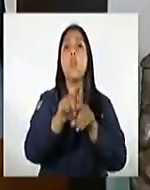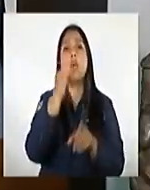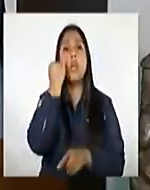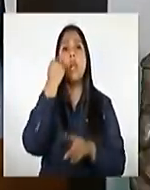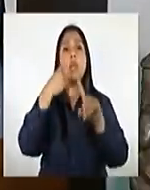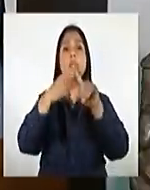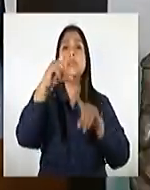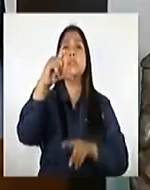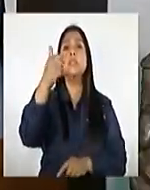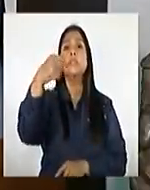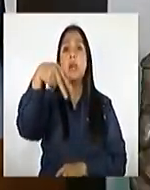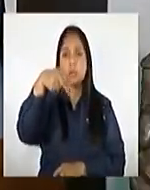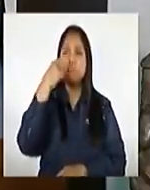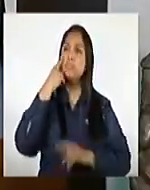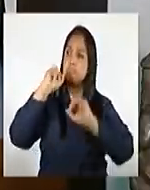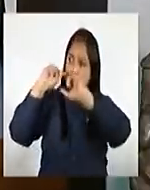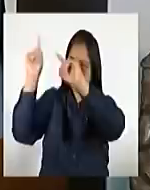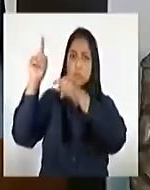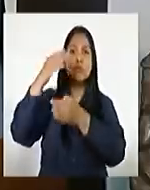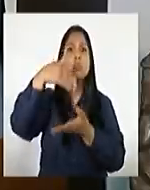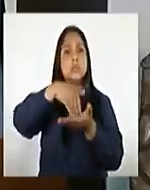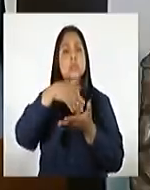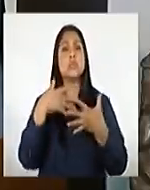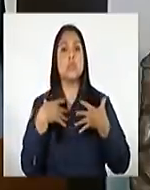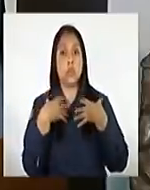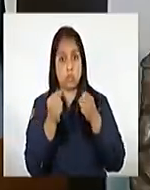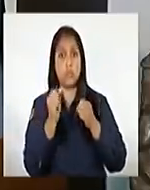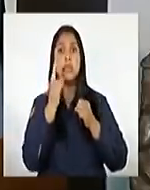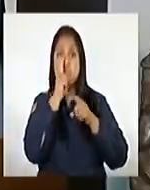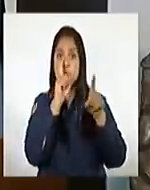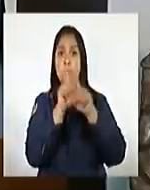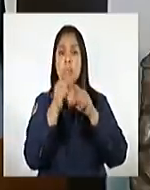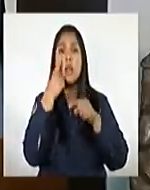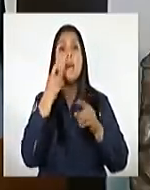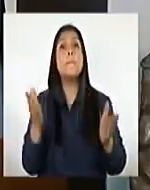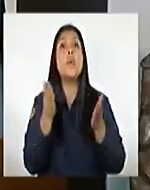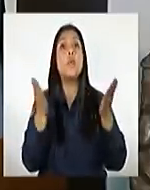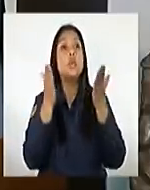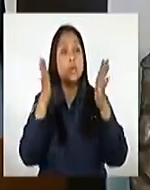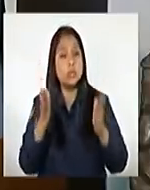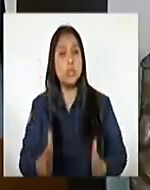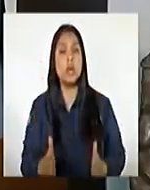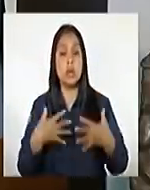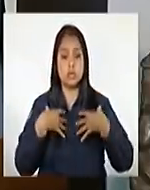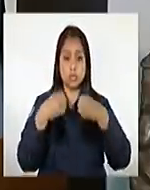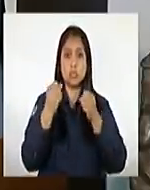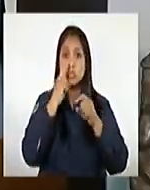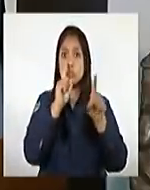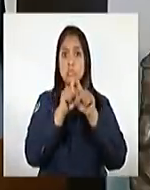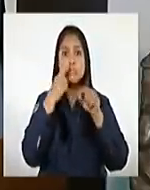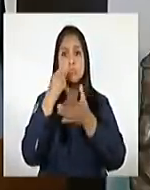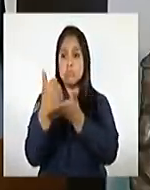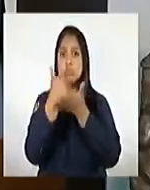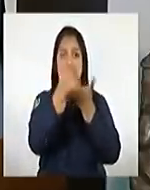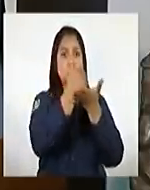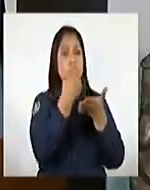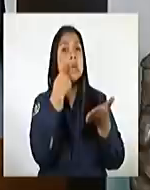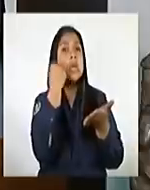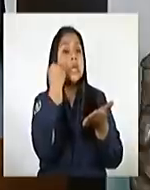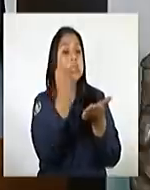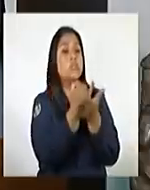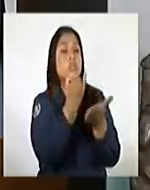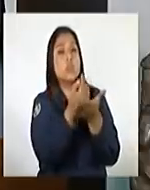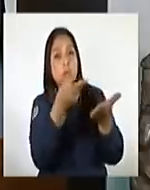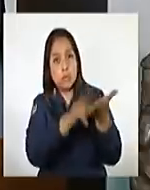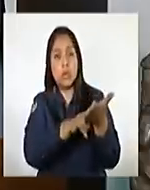por ejemplo. Pueden acercarse al centro de salud más cercano y a los promotores de salud del área, quienes pueden ayudarles en el proceso de inscripción,